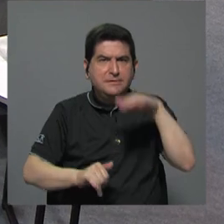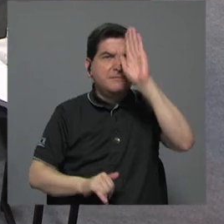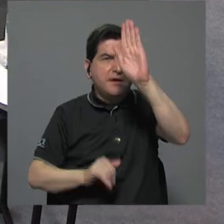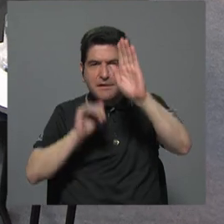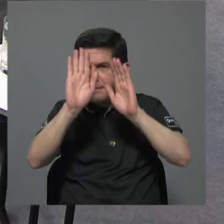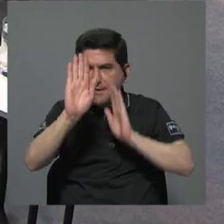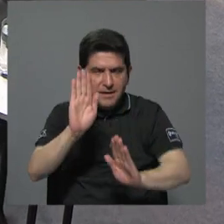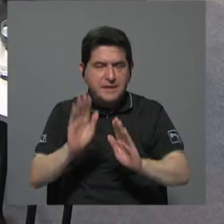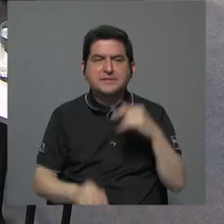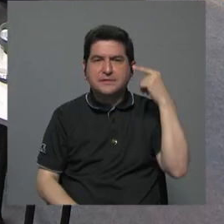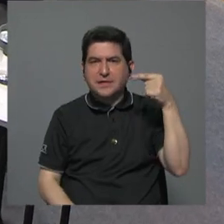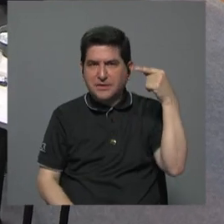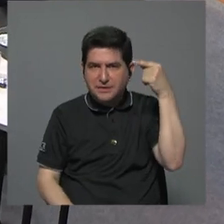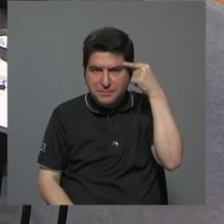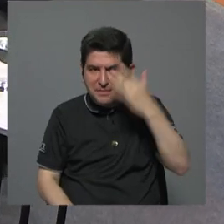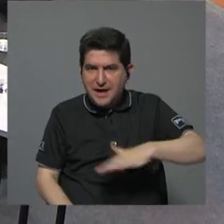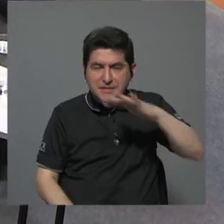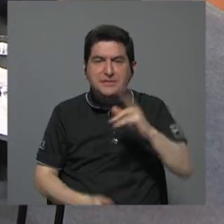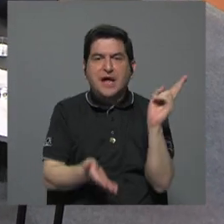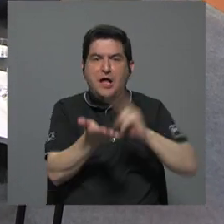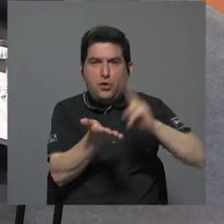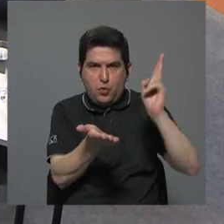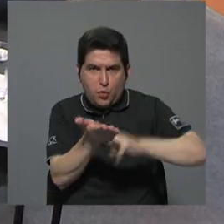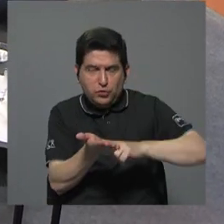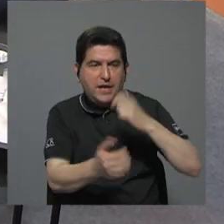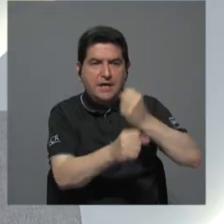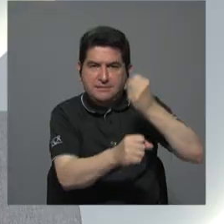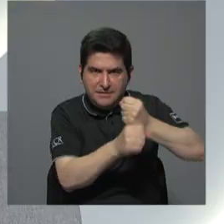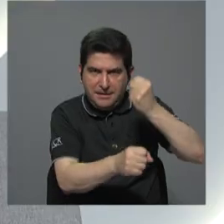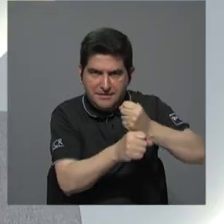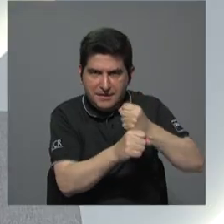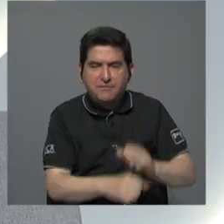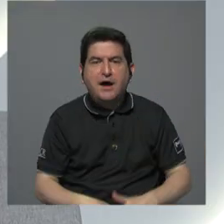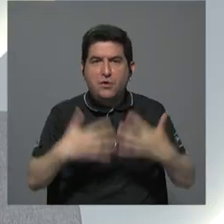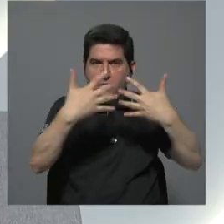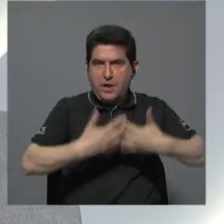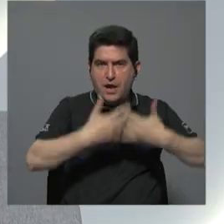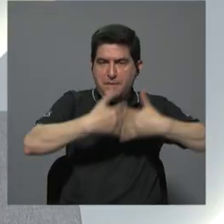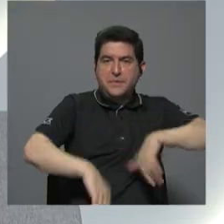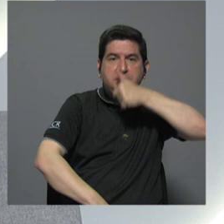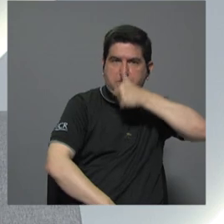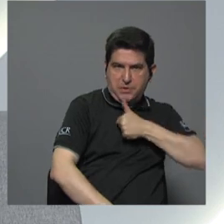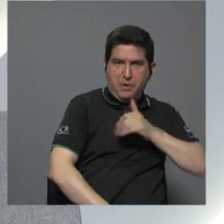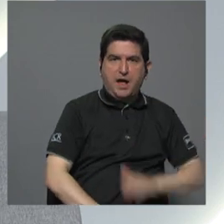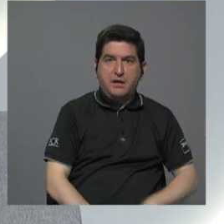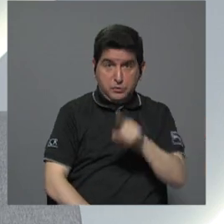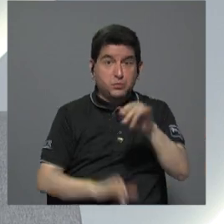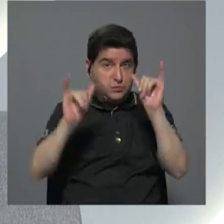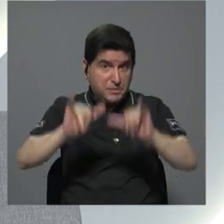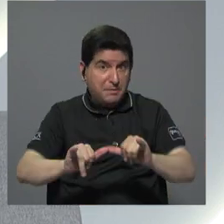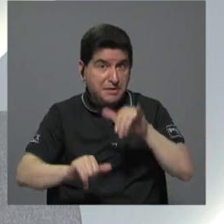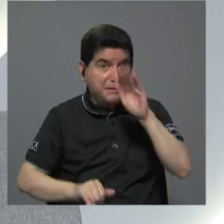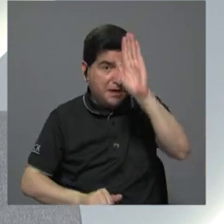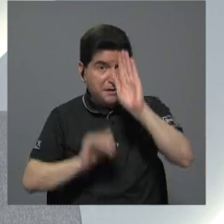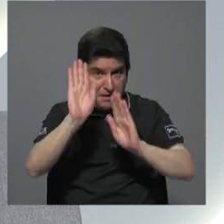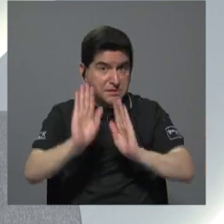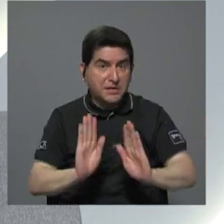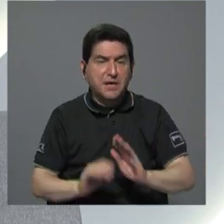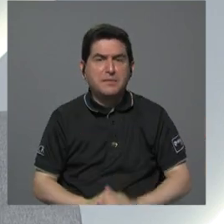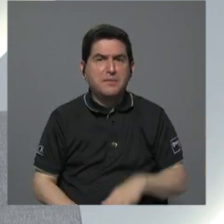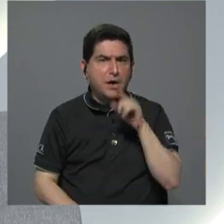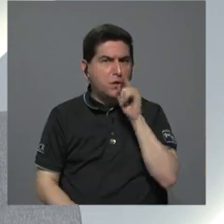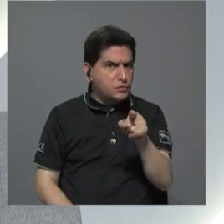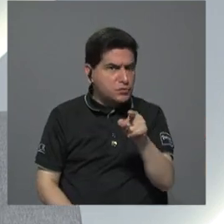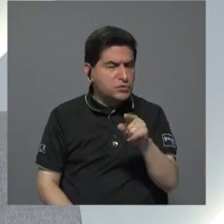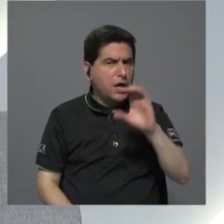en que el Estado contrata esta obra a las constructoras privadas. ¿Usted lo mantendría, ese esquema? ¿Usted lo